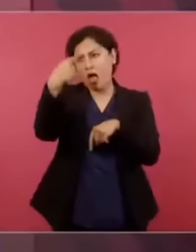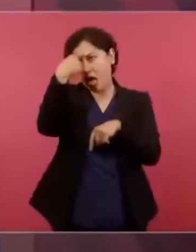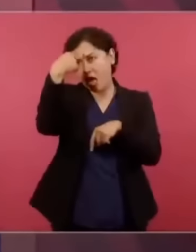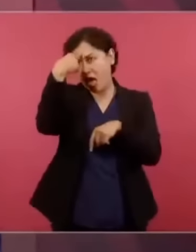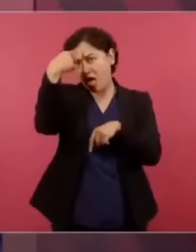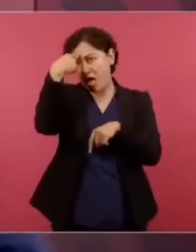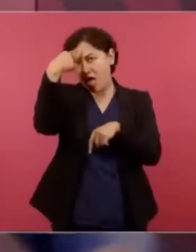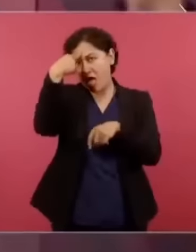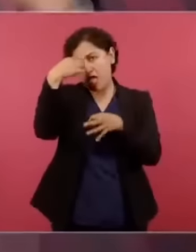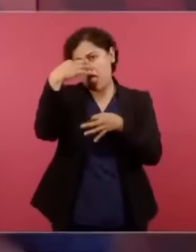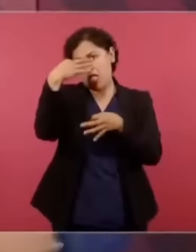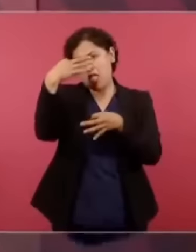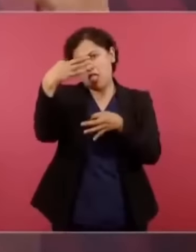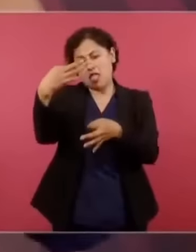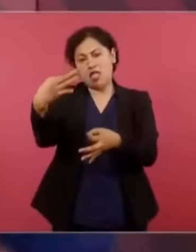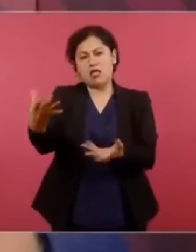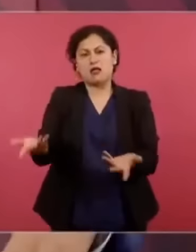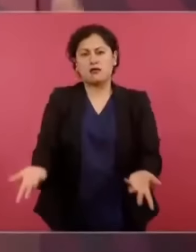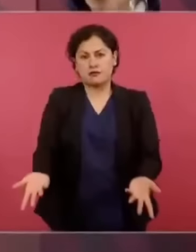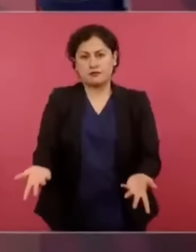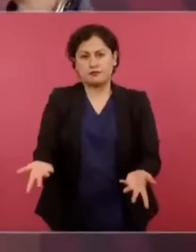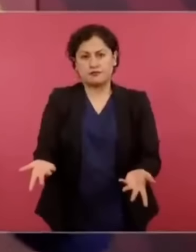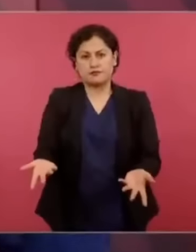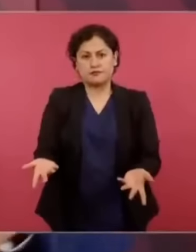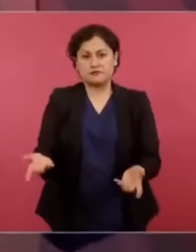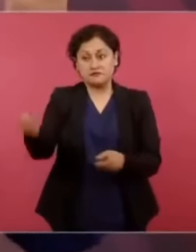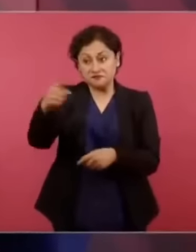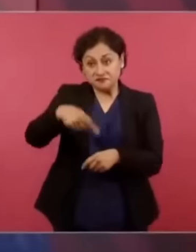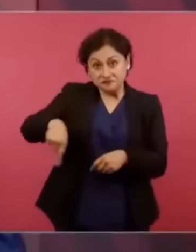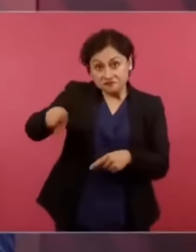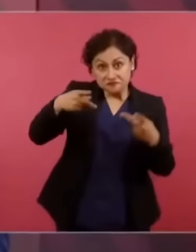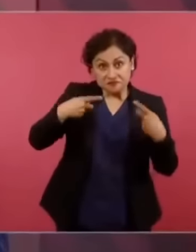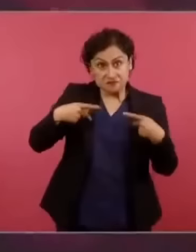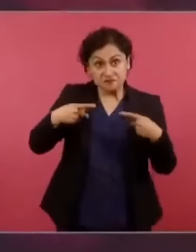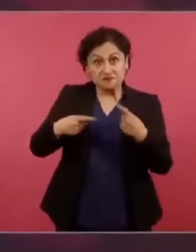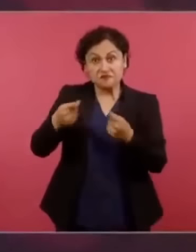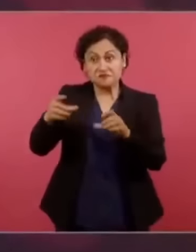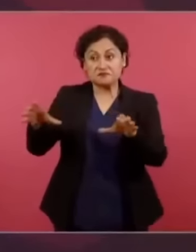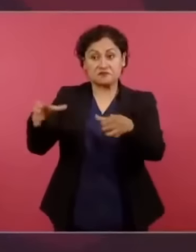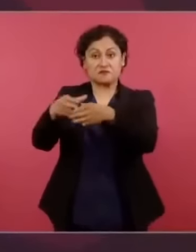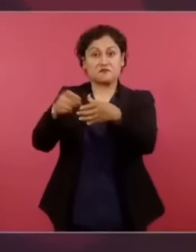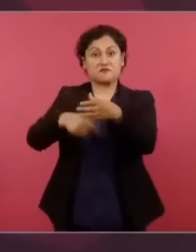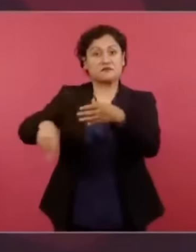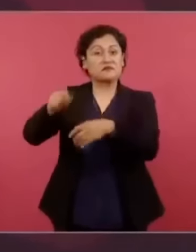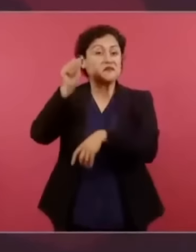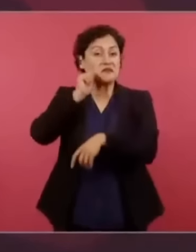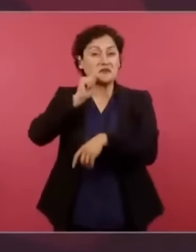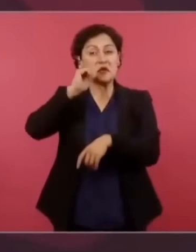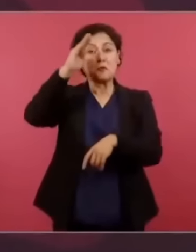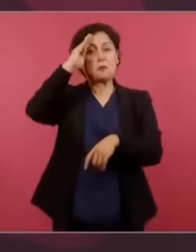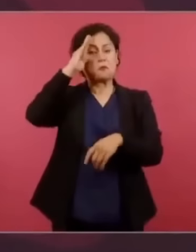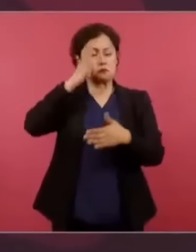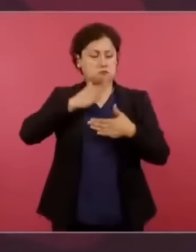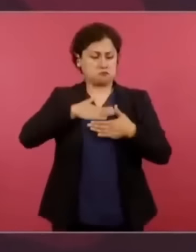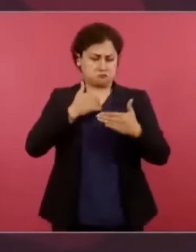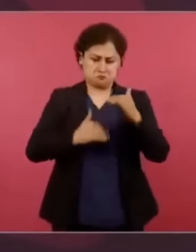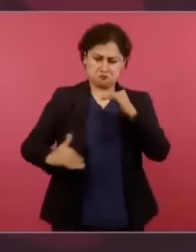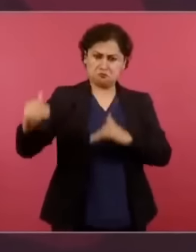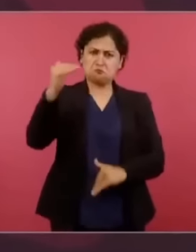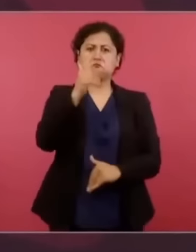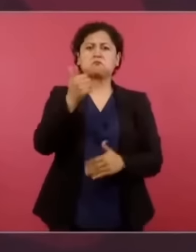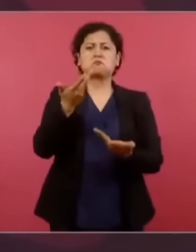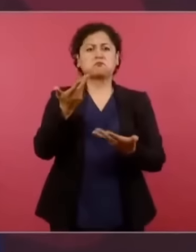Yo soy superior, yo tengo más derechos,